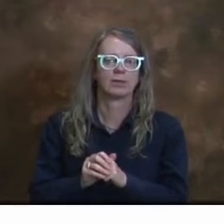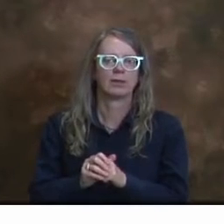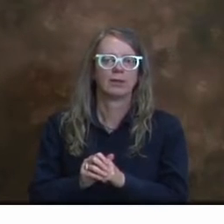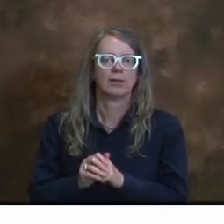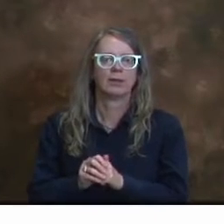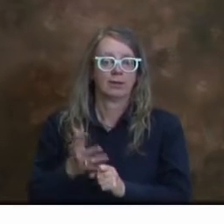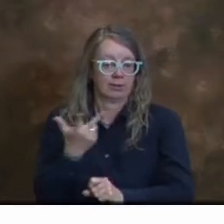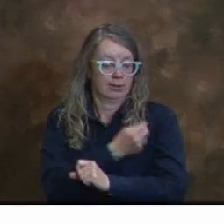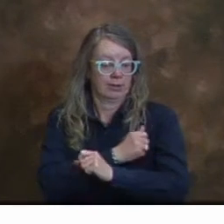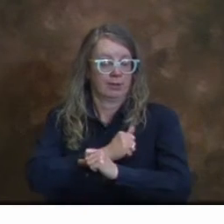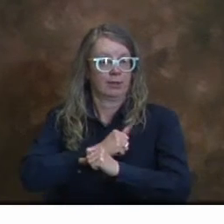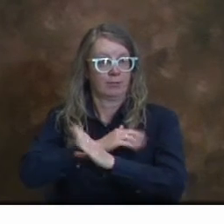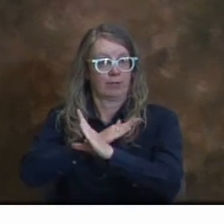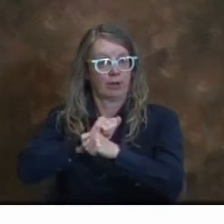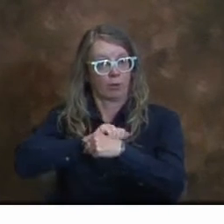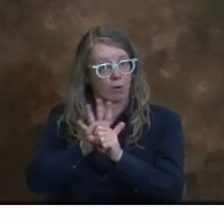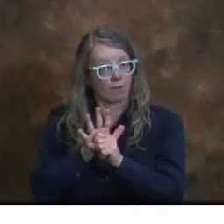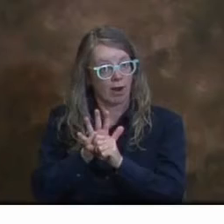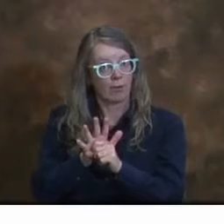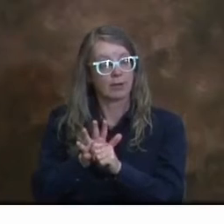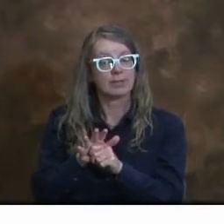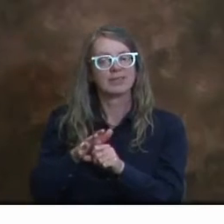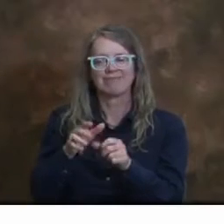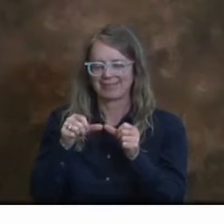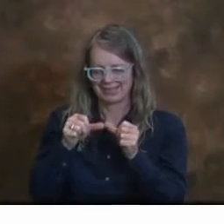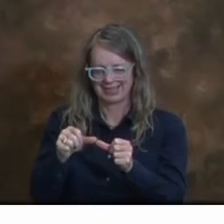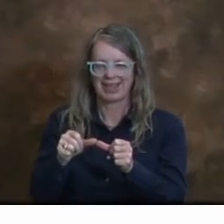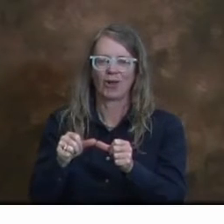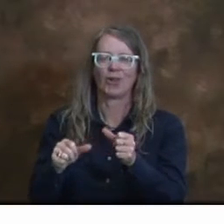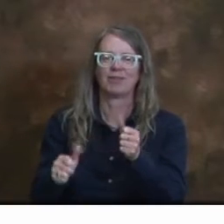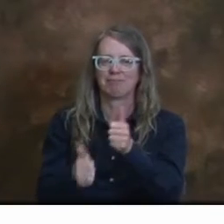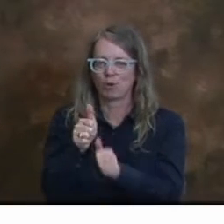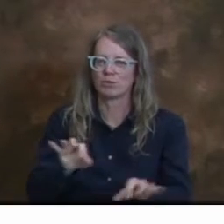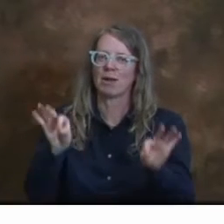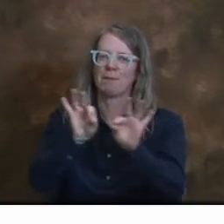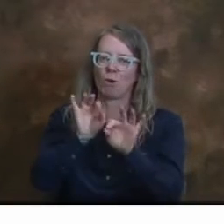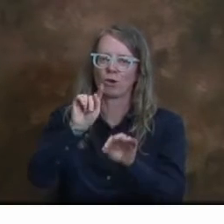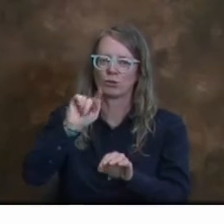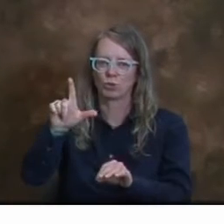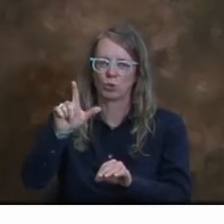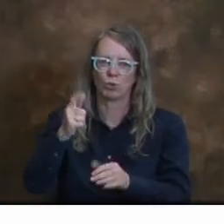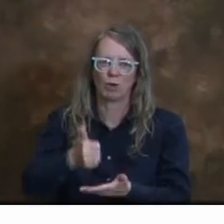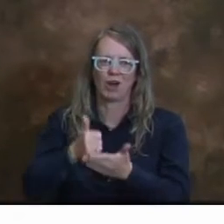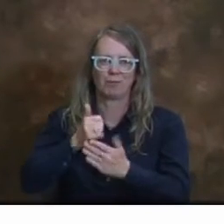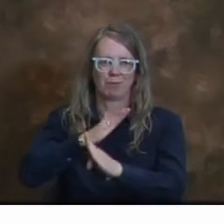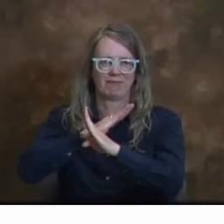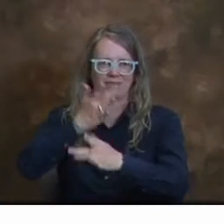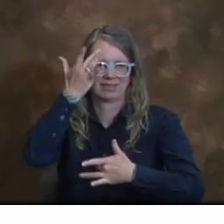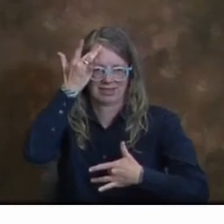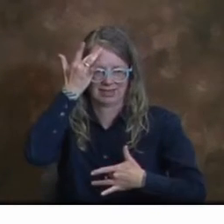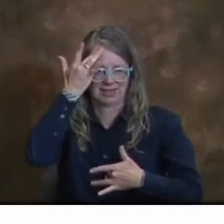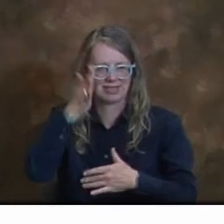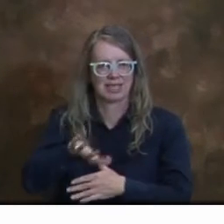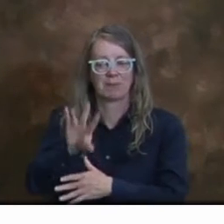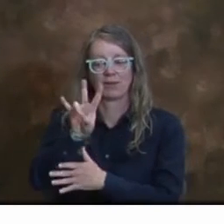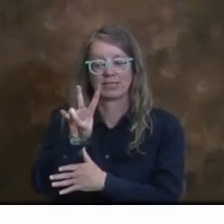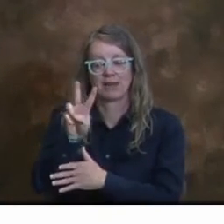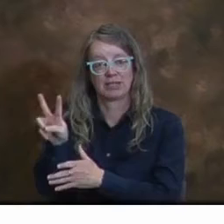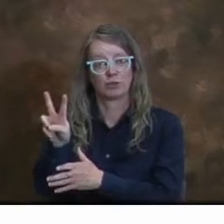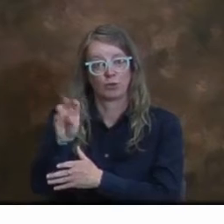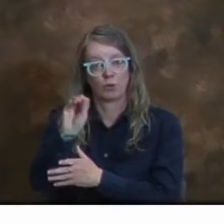Las vacunaciones siguen siendo nuestra herramienta primordial de prevención. El